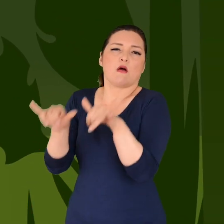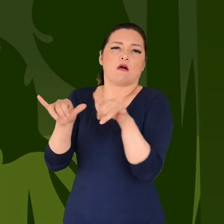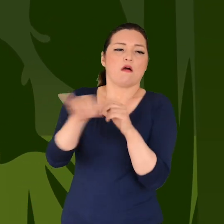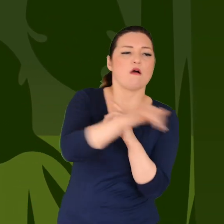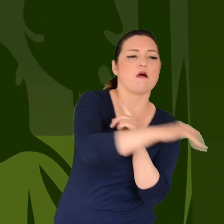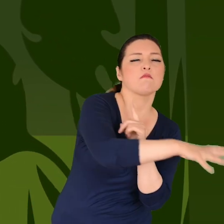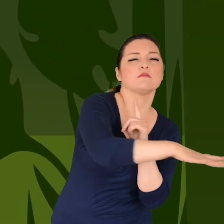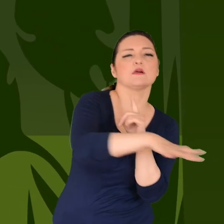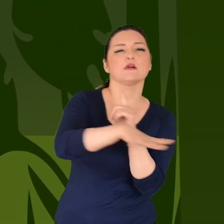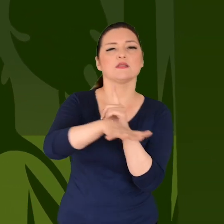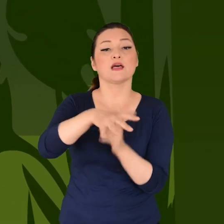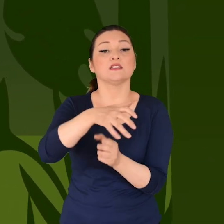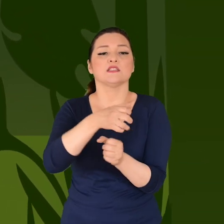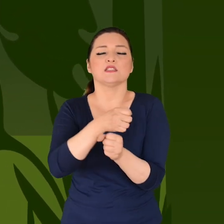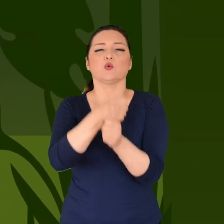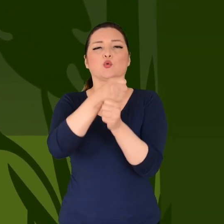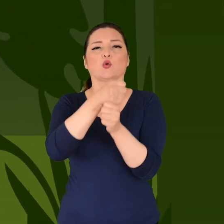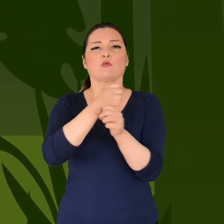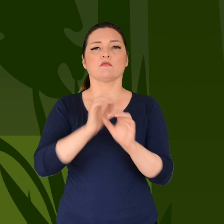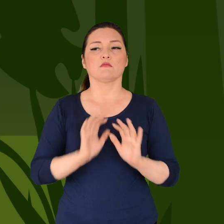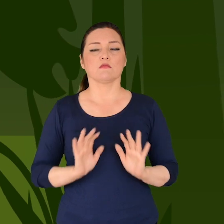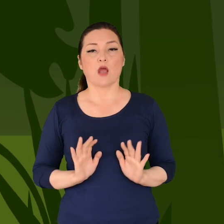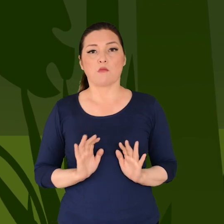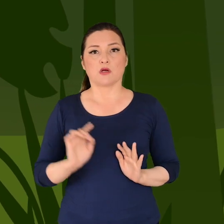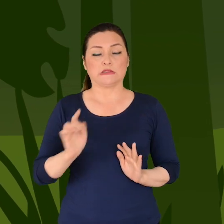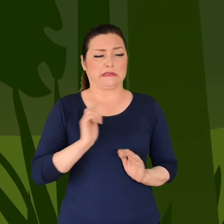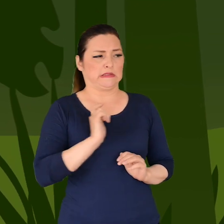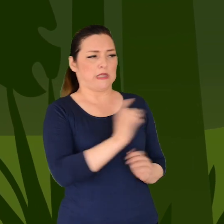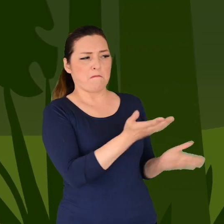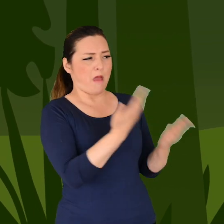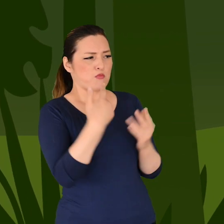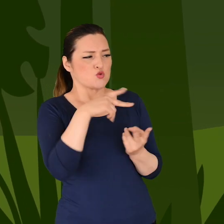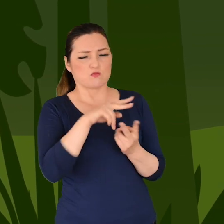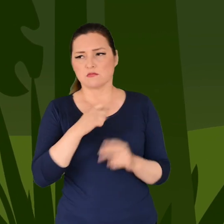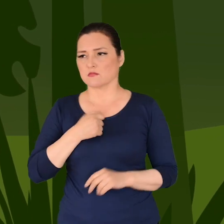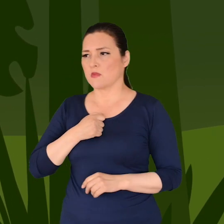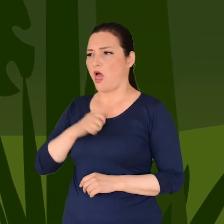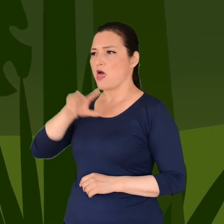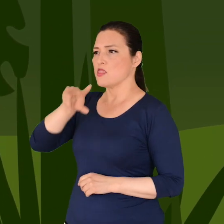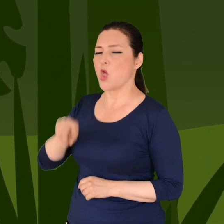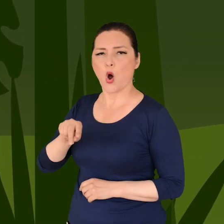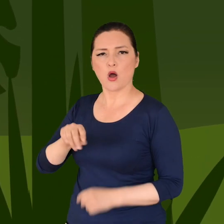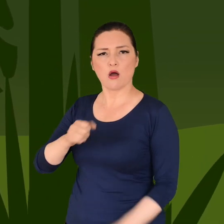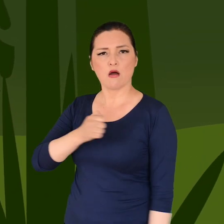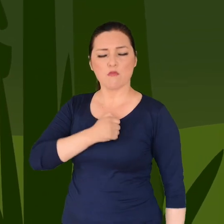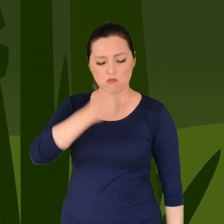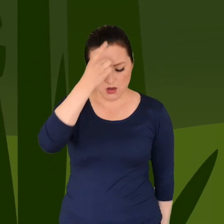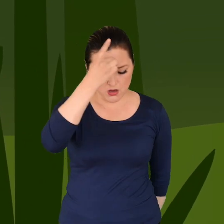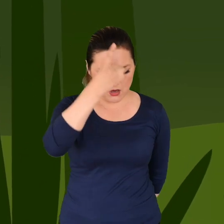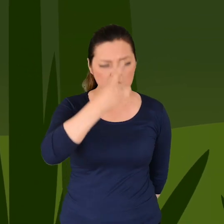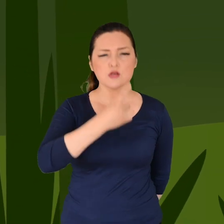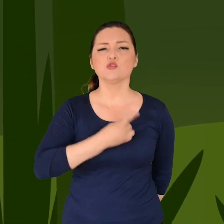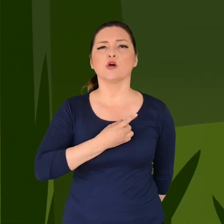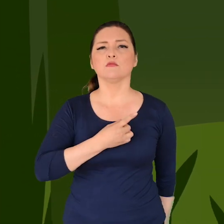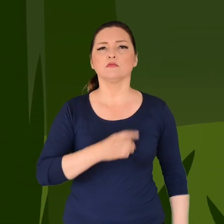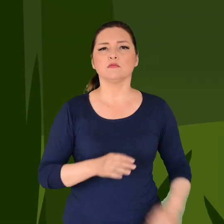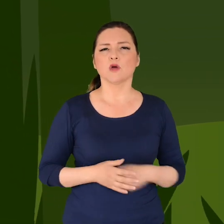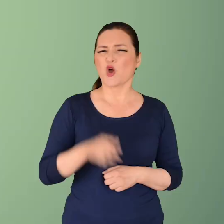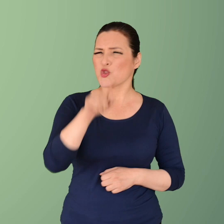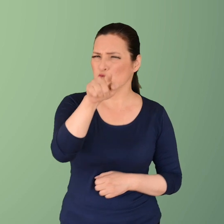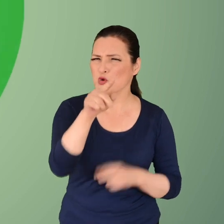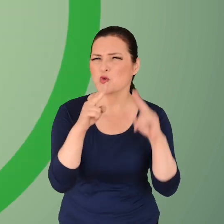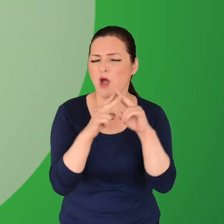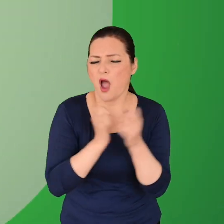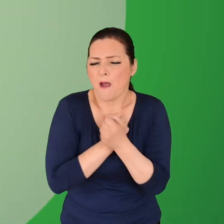con protección, con una persona que tenga más o menos nuestra misma edad, en un ambiente seguro y con la posibilidad de decir que no en cualquier